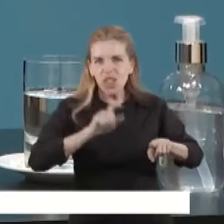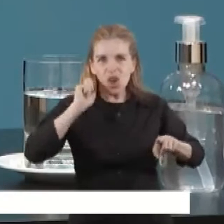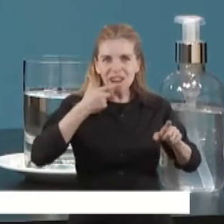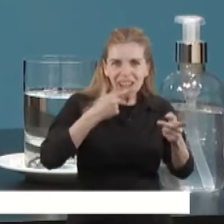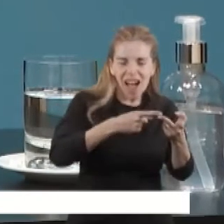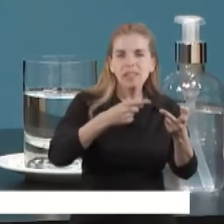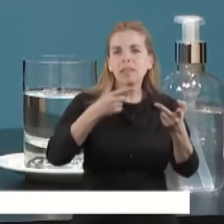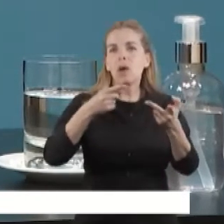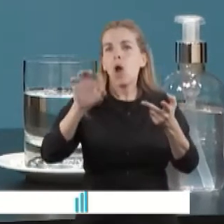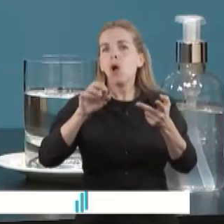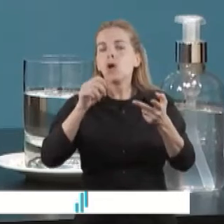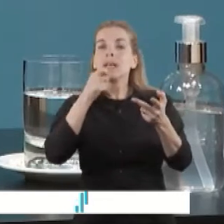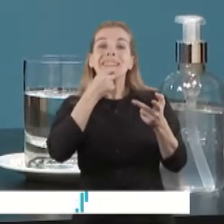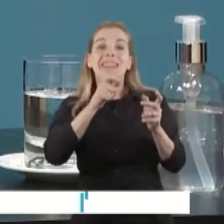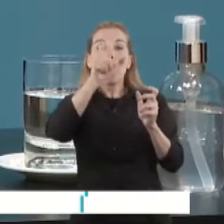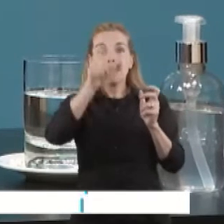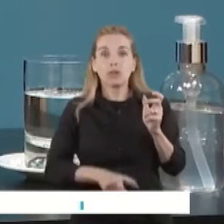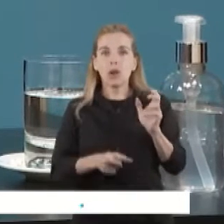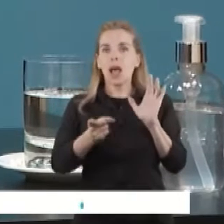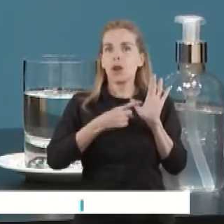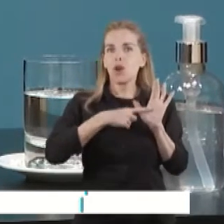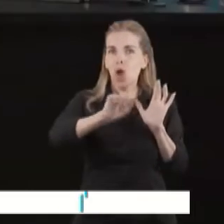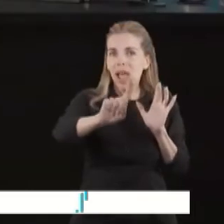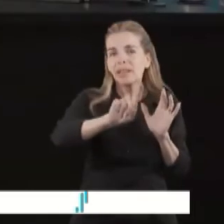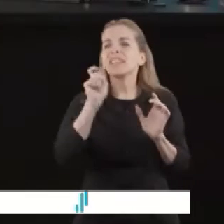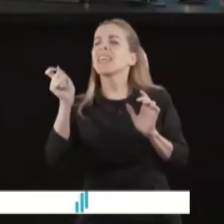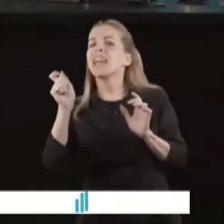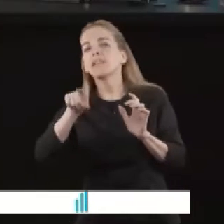y si no es titular de servicio, quién es el titular de servicio.